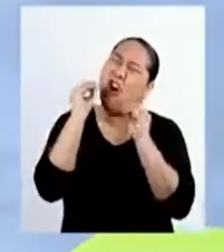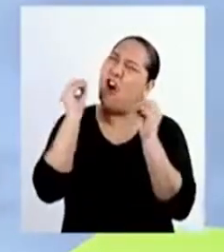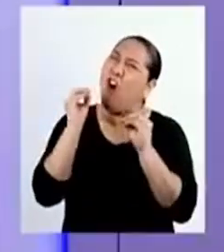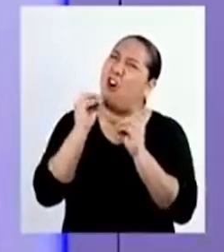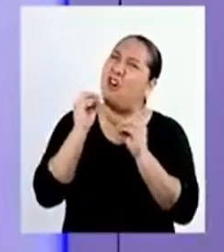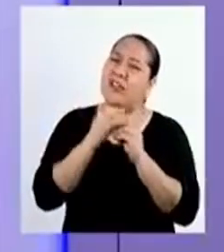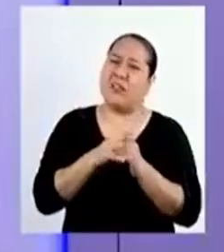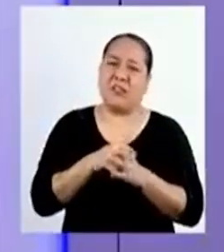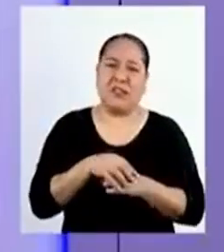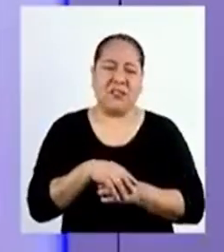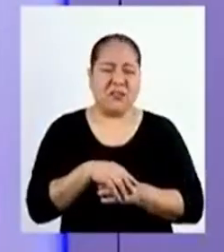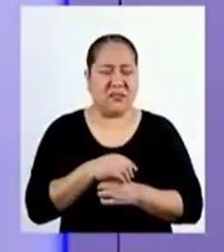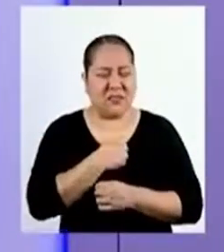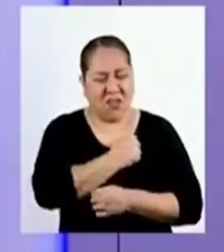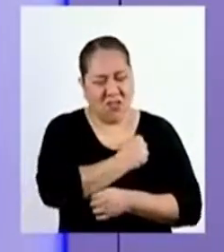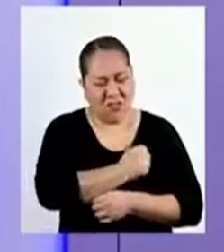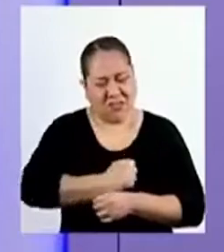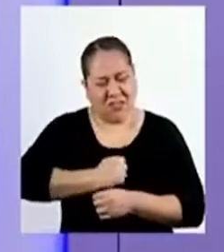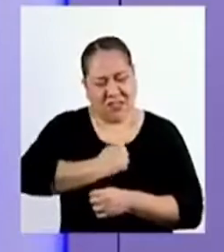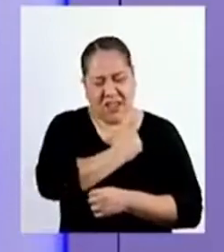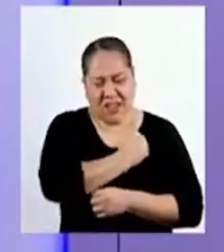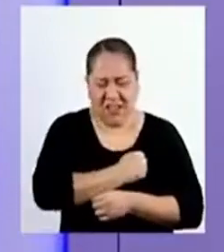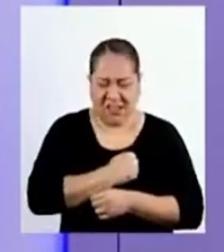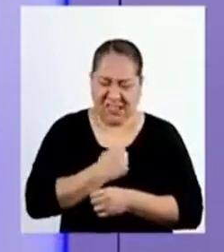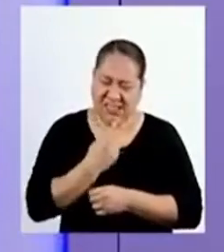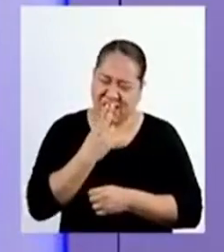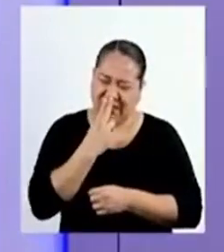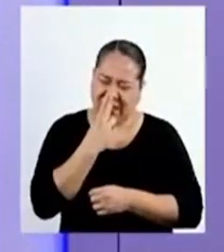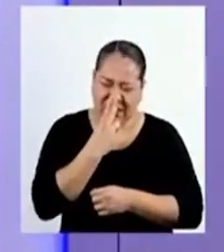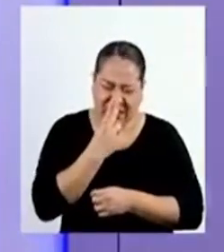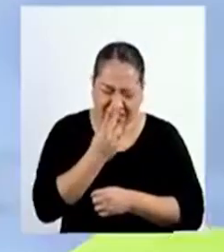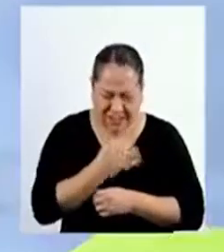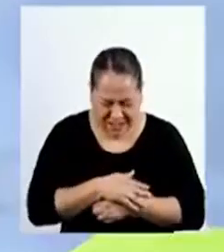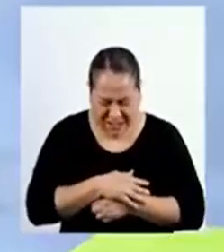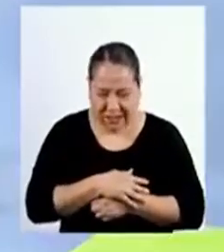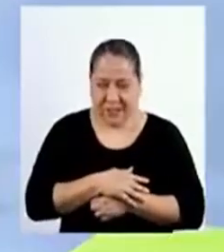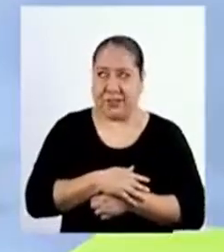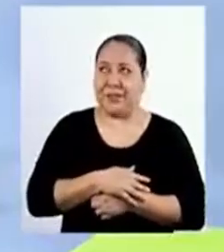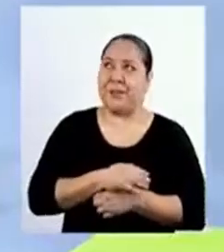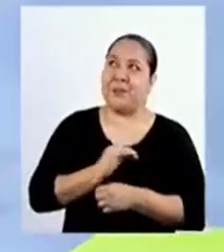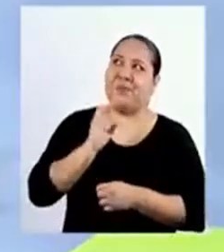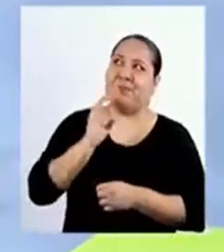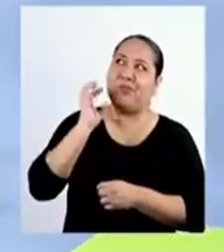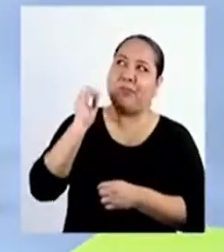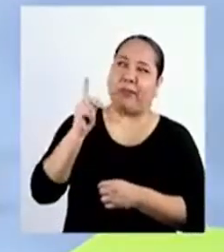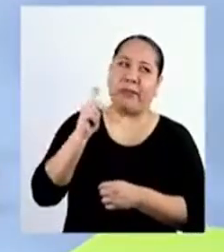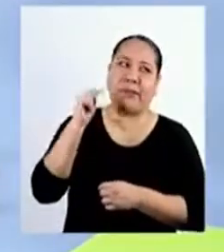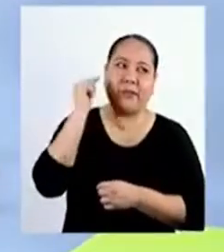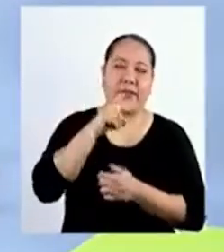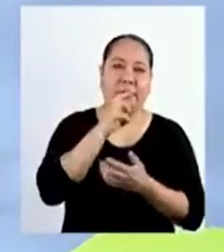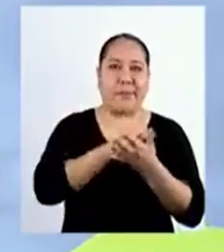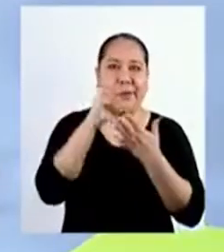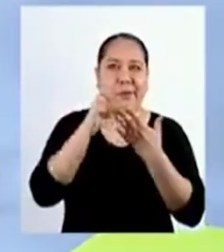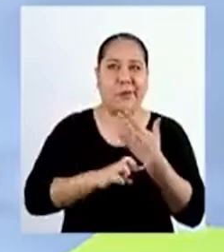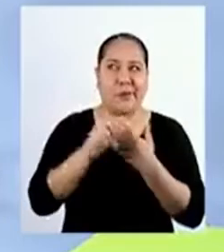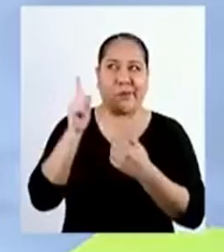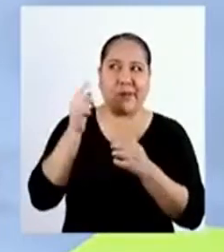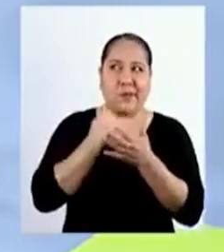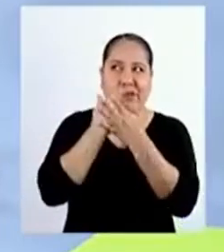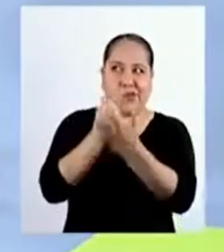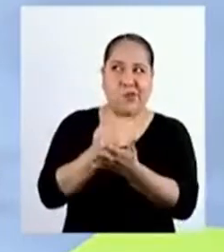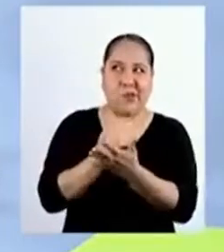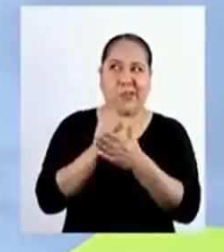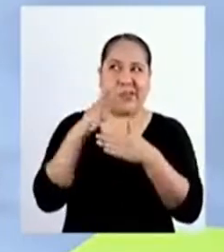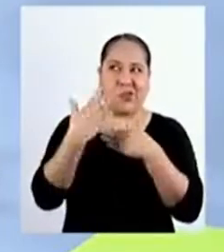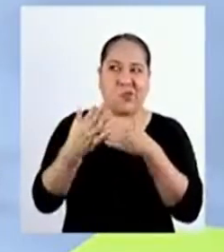¡Lo siento, tocino! Bueno, creo que este programa te vendrá bien.